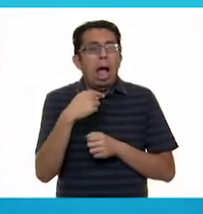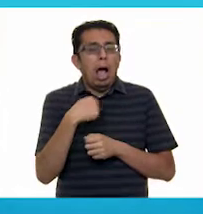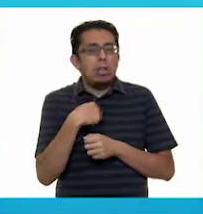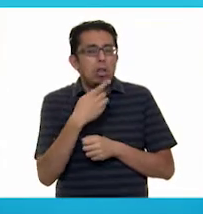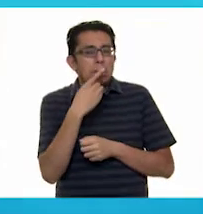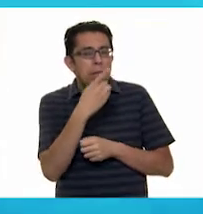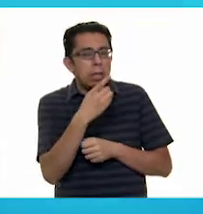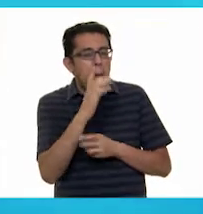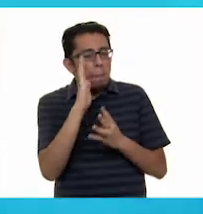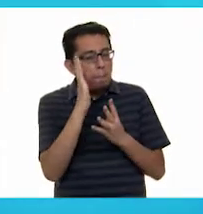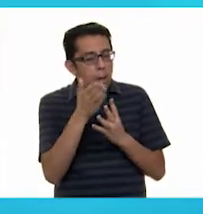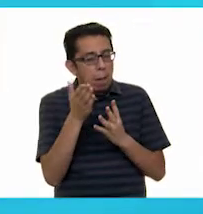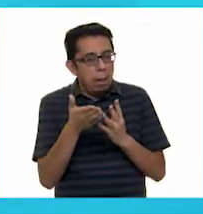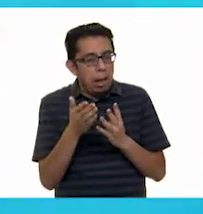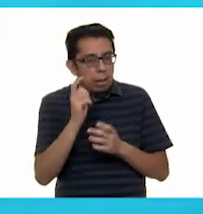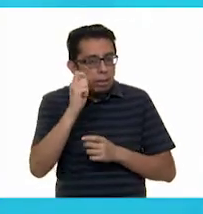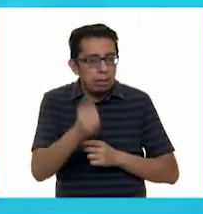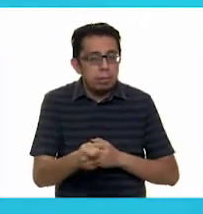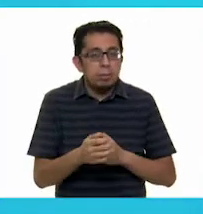parte es. Sí.